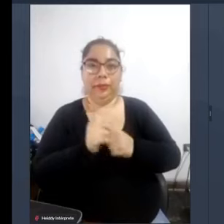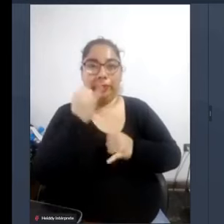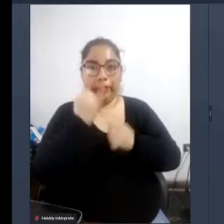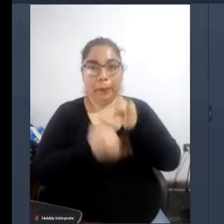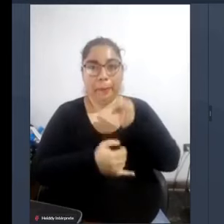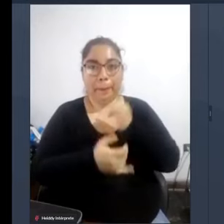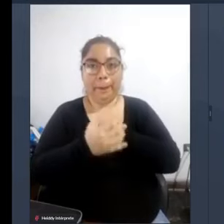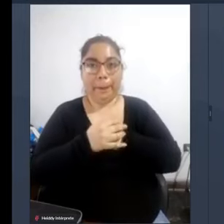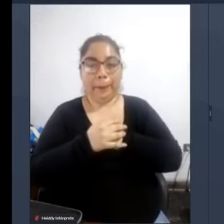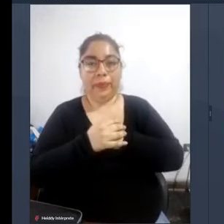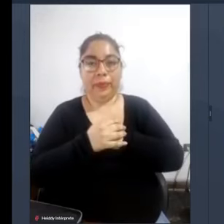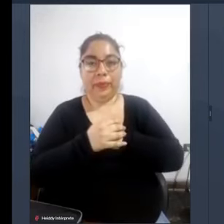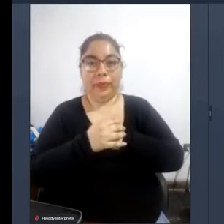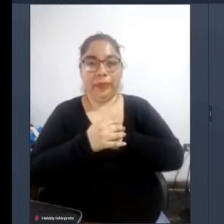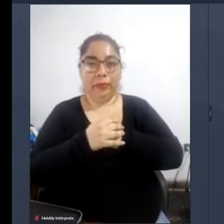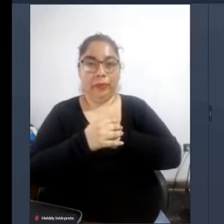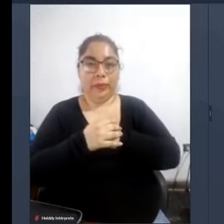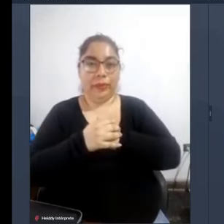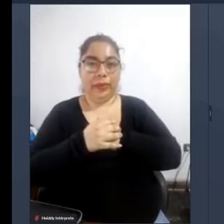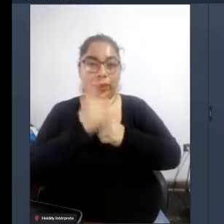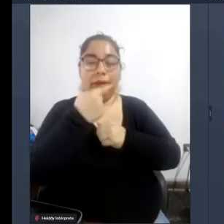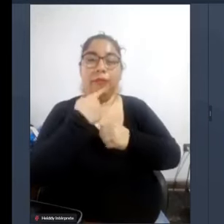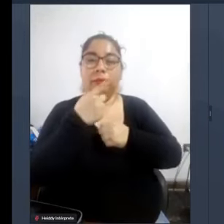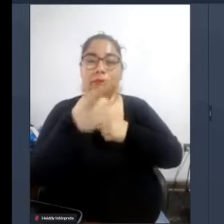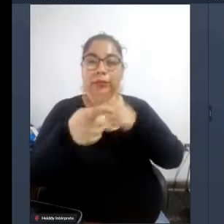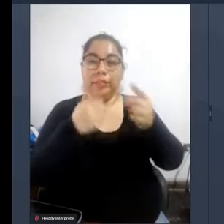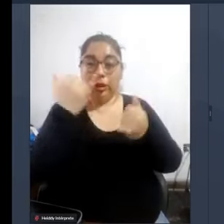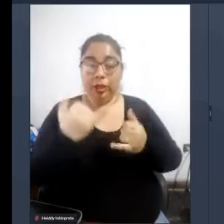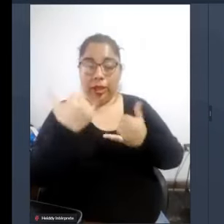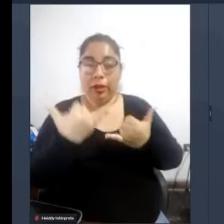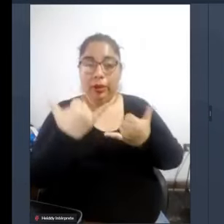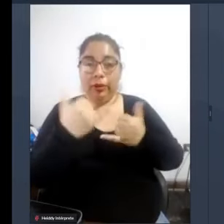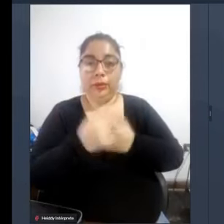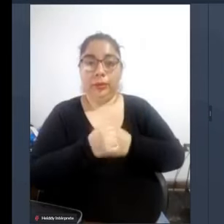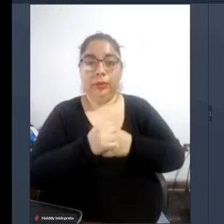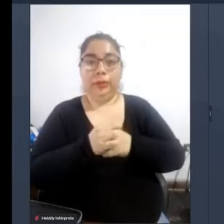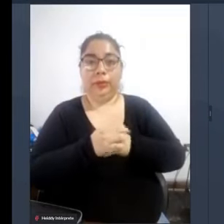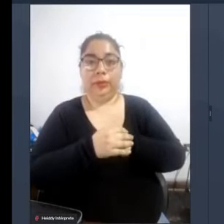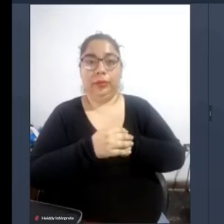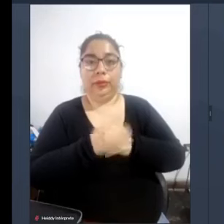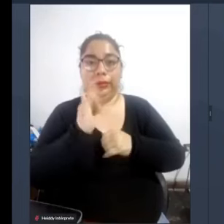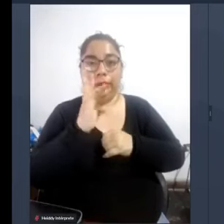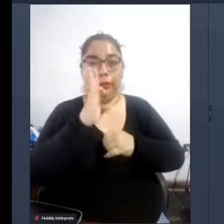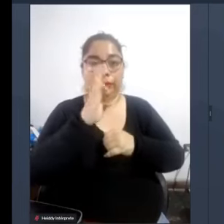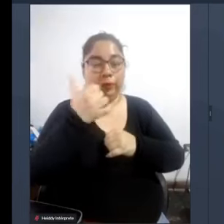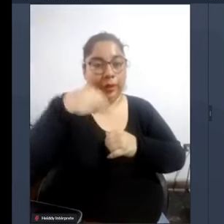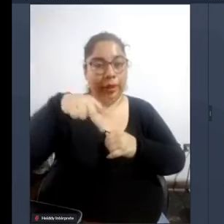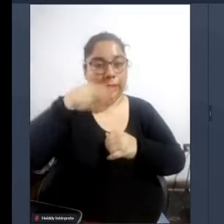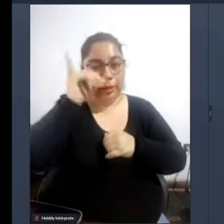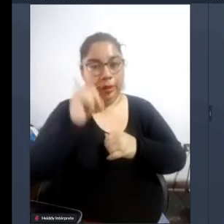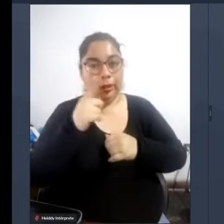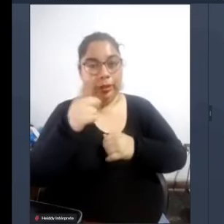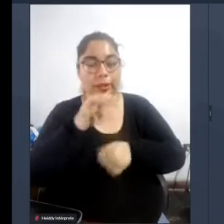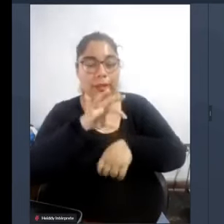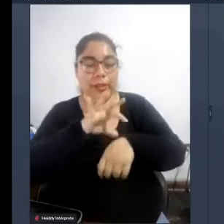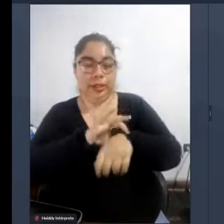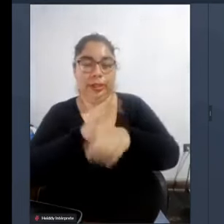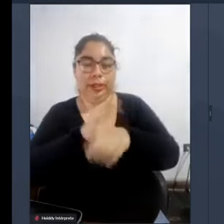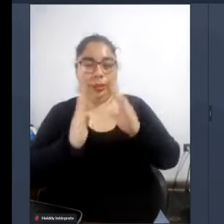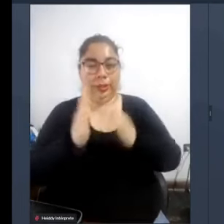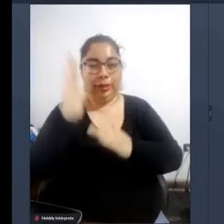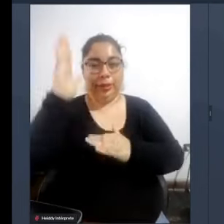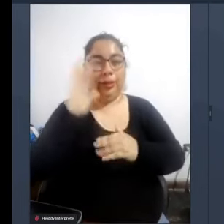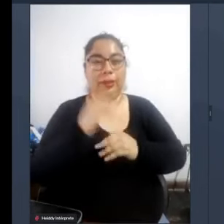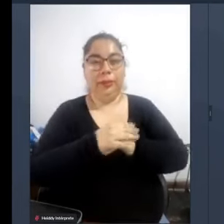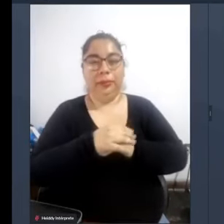una su intervención del día de hoy Fanny por favor te escuchamos especialista de la dirección de promoción y desarrollo